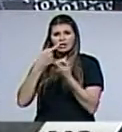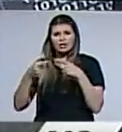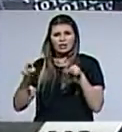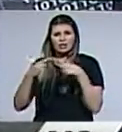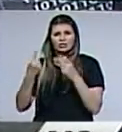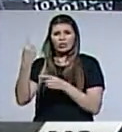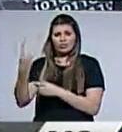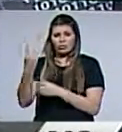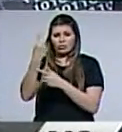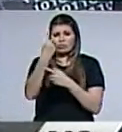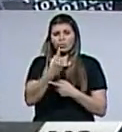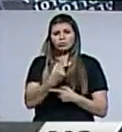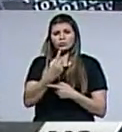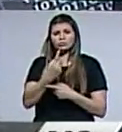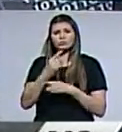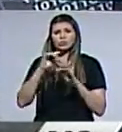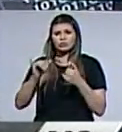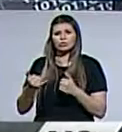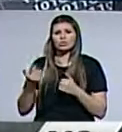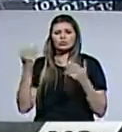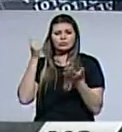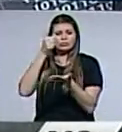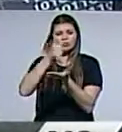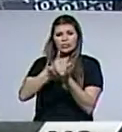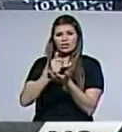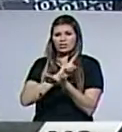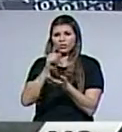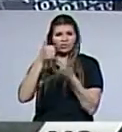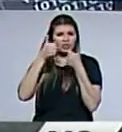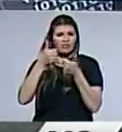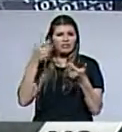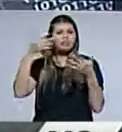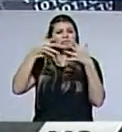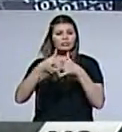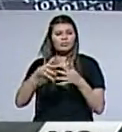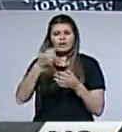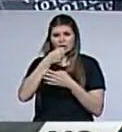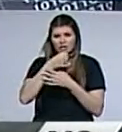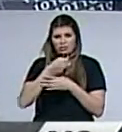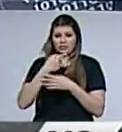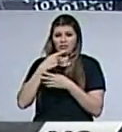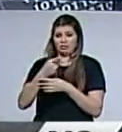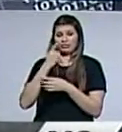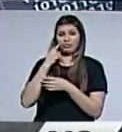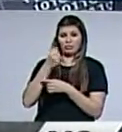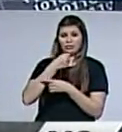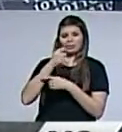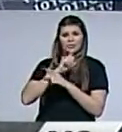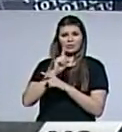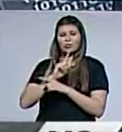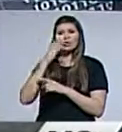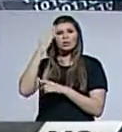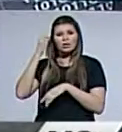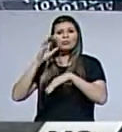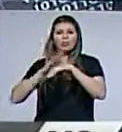uno de los que decidieron que su participación no era adecuada. Cosa que niega al cantante y que sostiene que fue